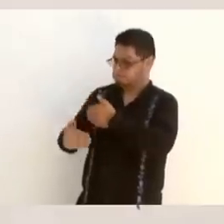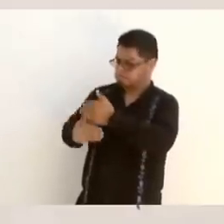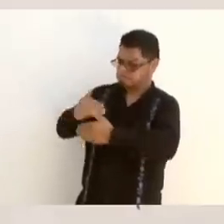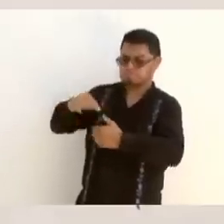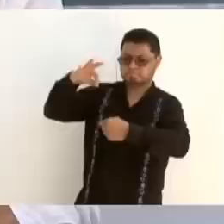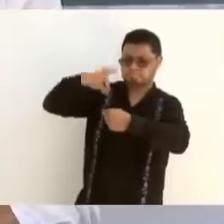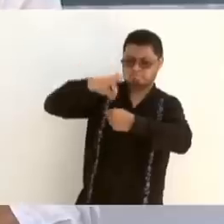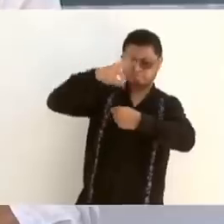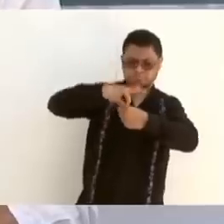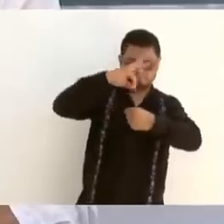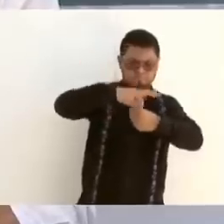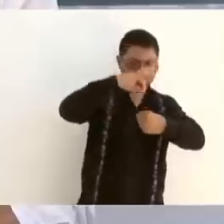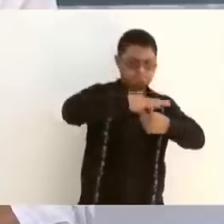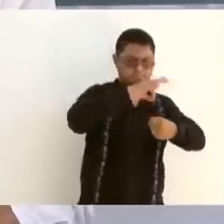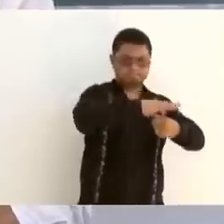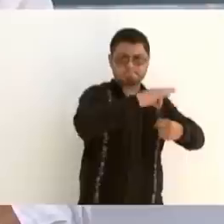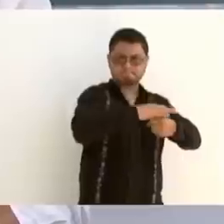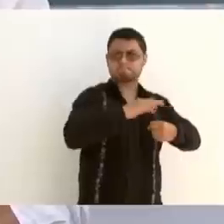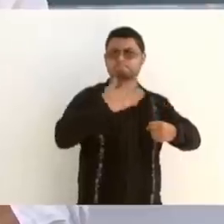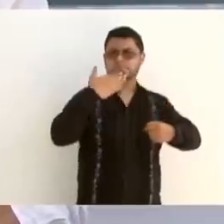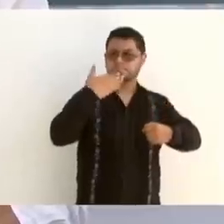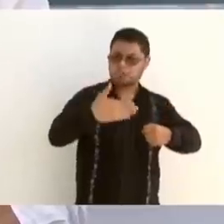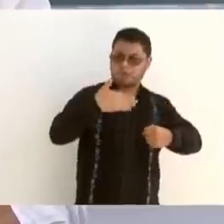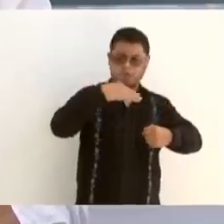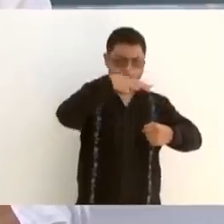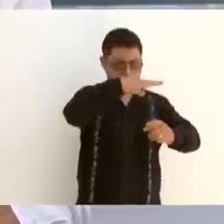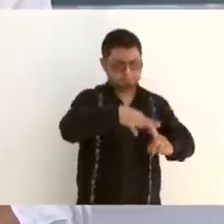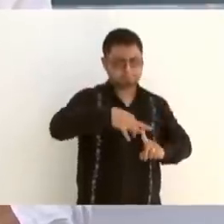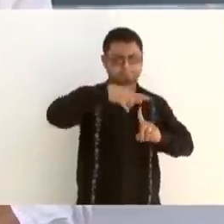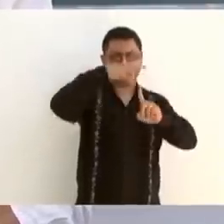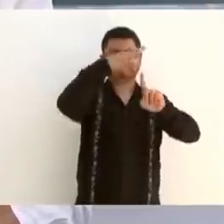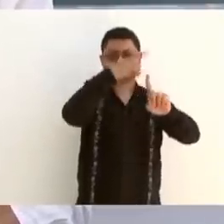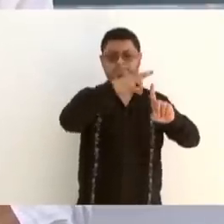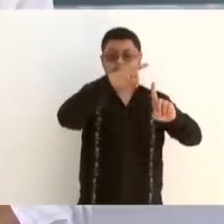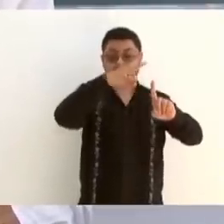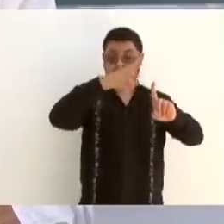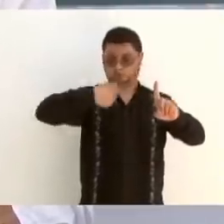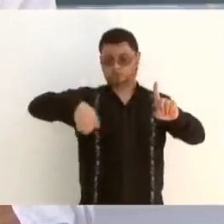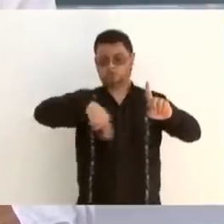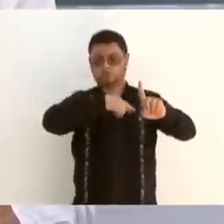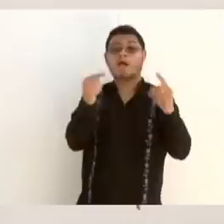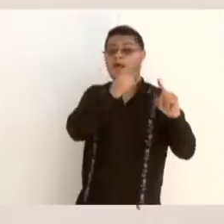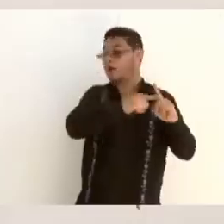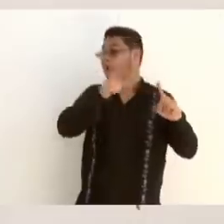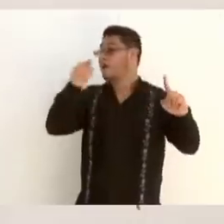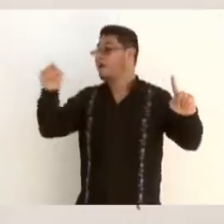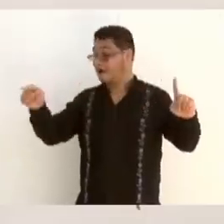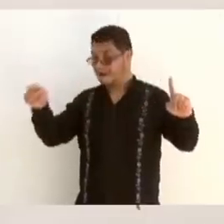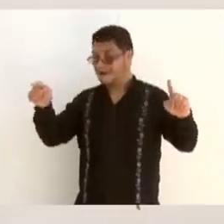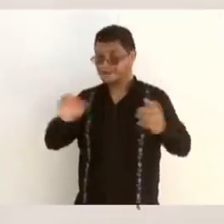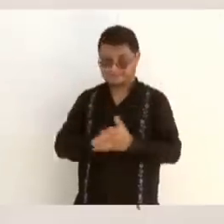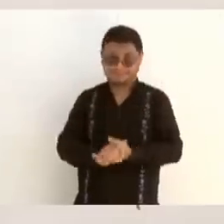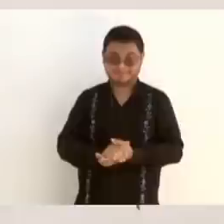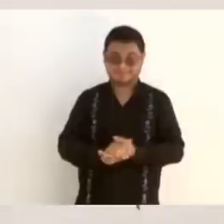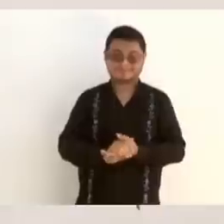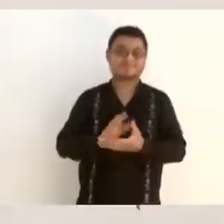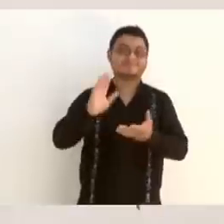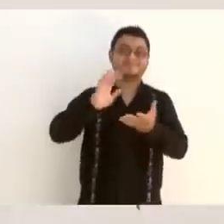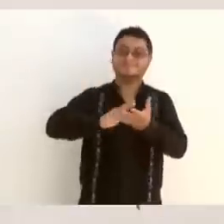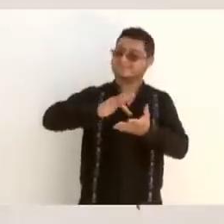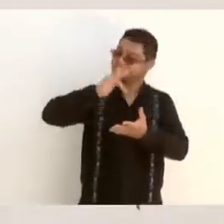democrático, de un gobierno legítimo como es nuestro gobierno. Muchas gracias